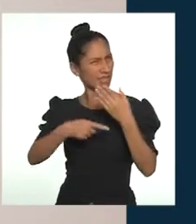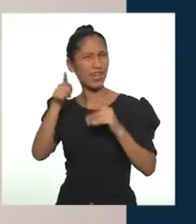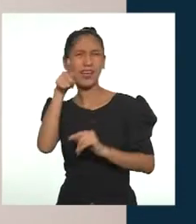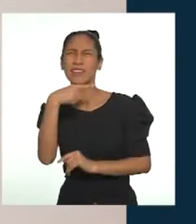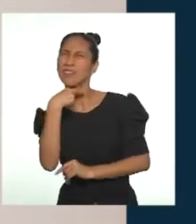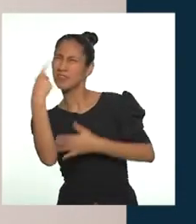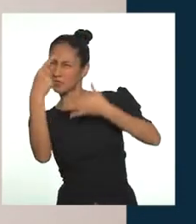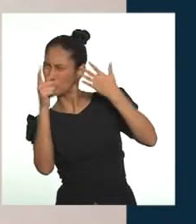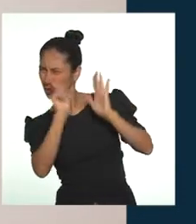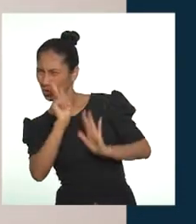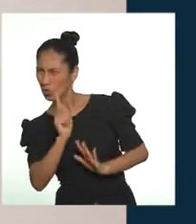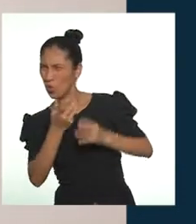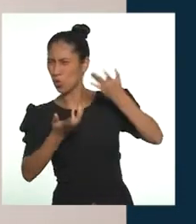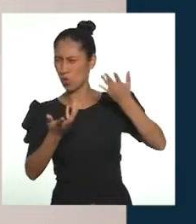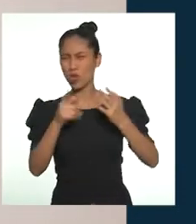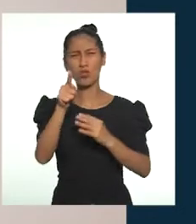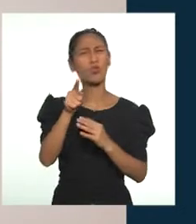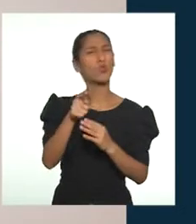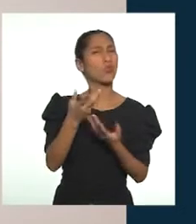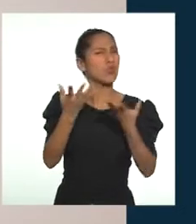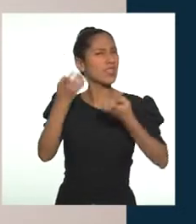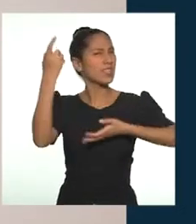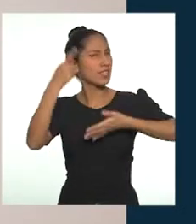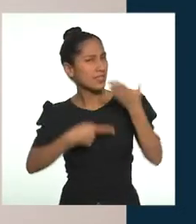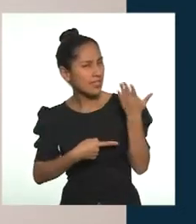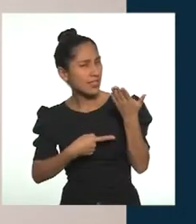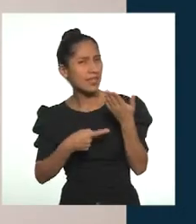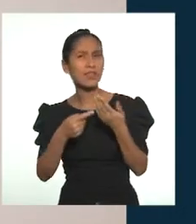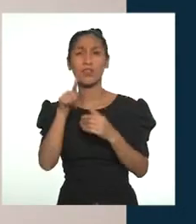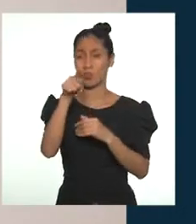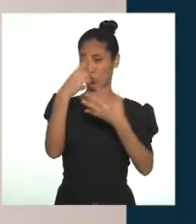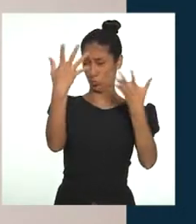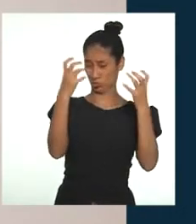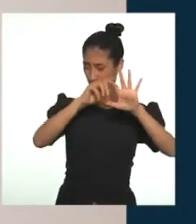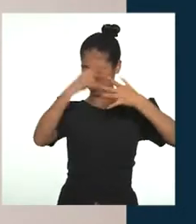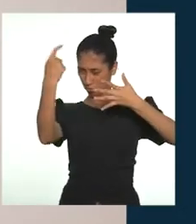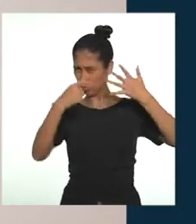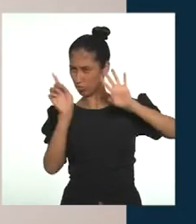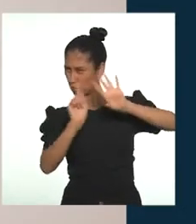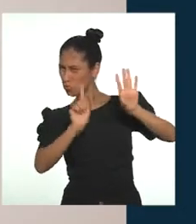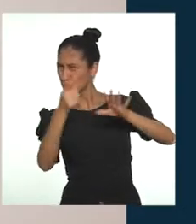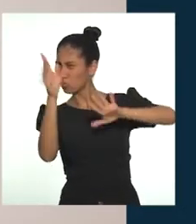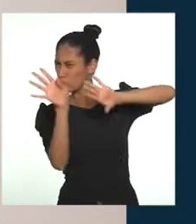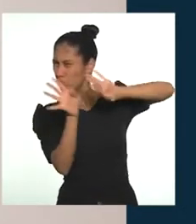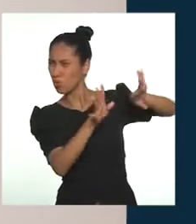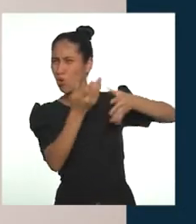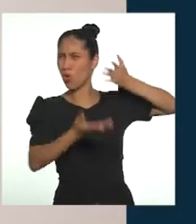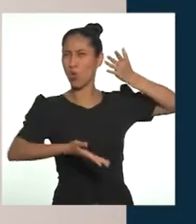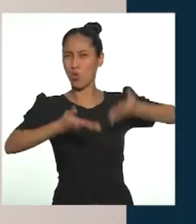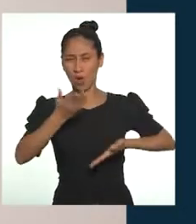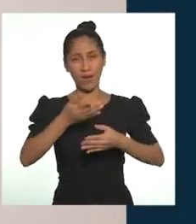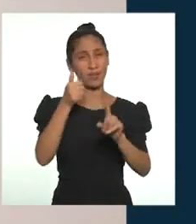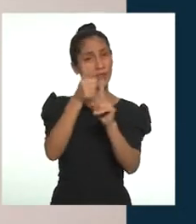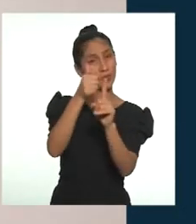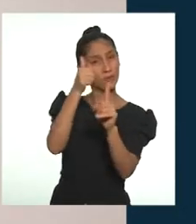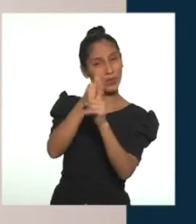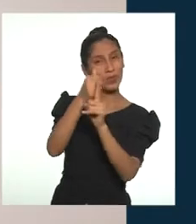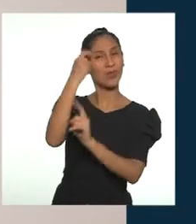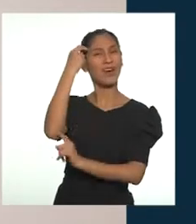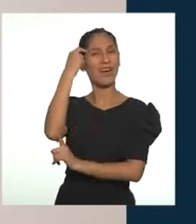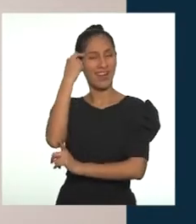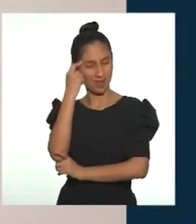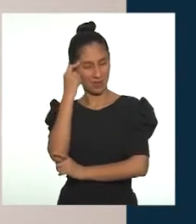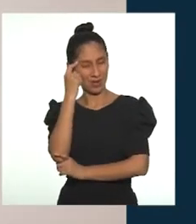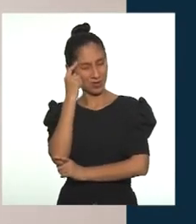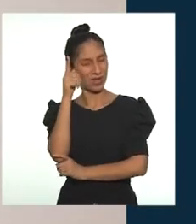deseas para ti y para tu vida y qué es lo que no deseas para ti y para tu vida. Y así empezar a poner límites y a marcar cierta distancia con lo